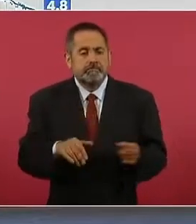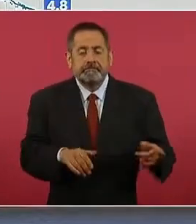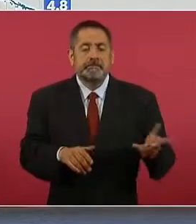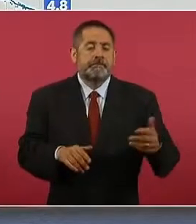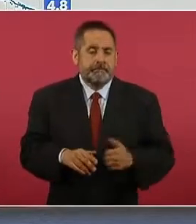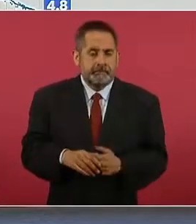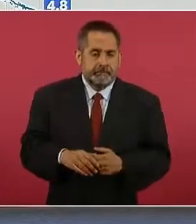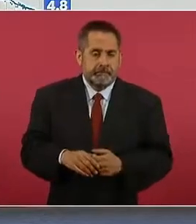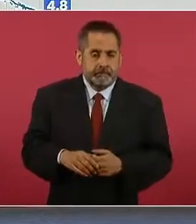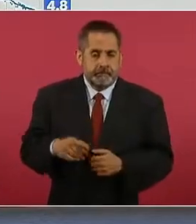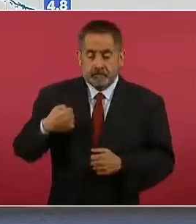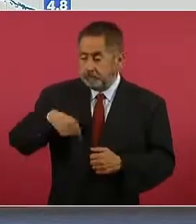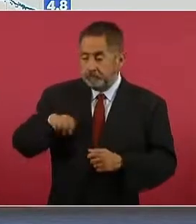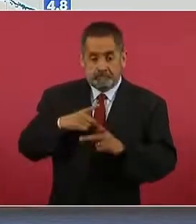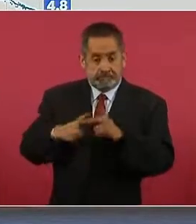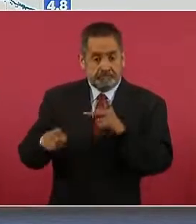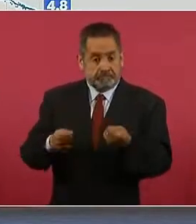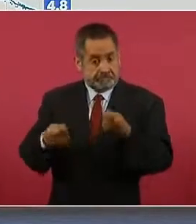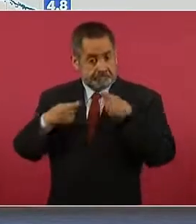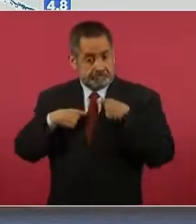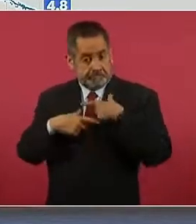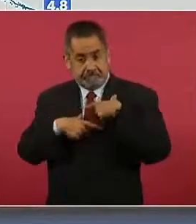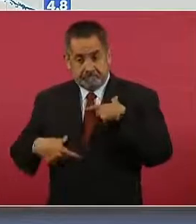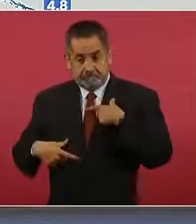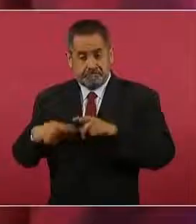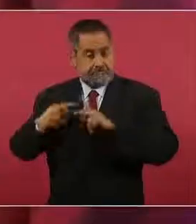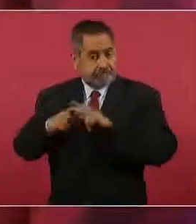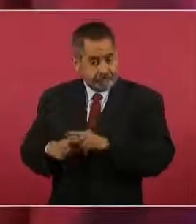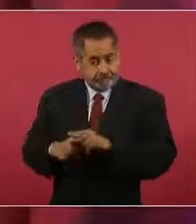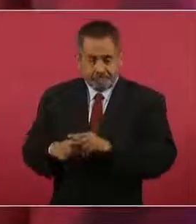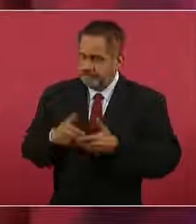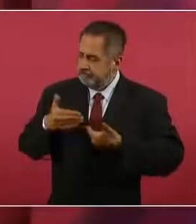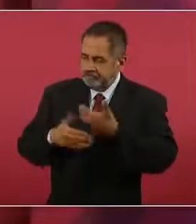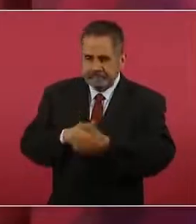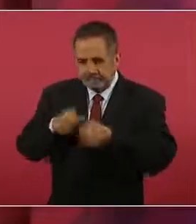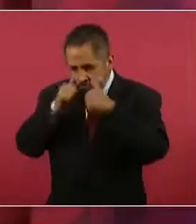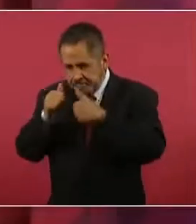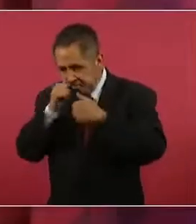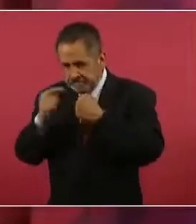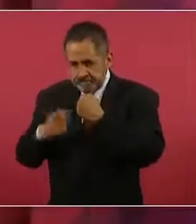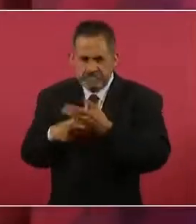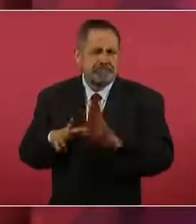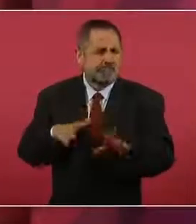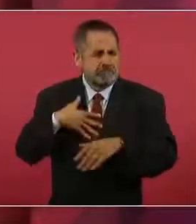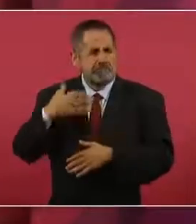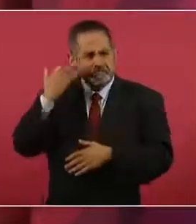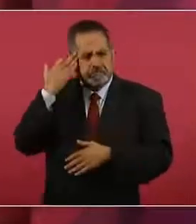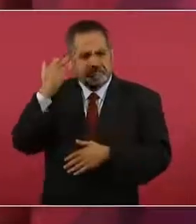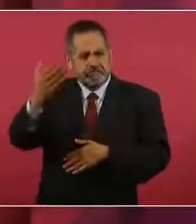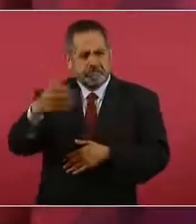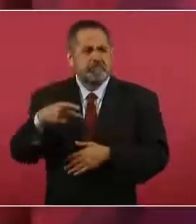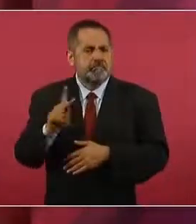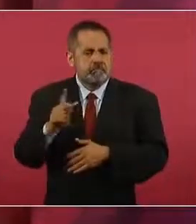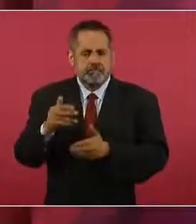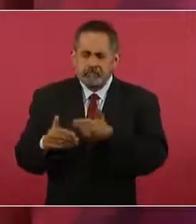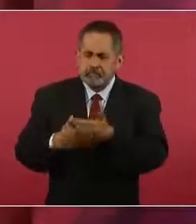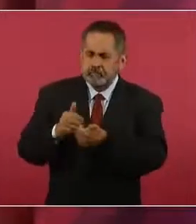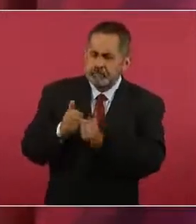nosotros desde que iniciamos estamos en eso y sí lleva tiempo, pero ya